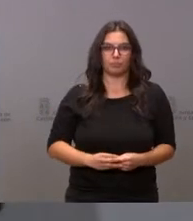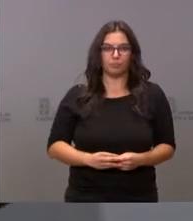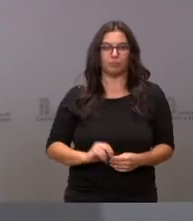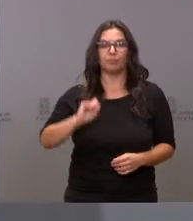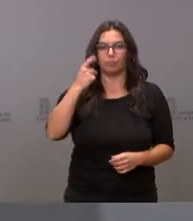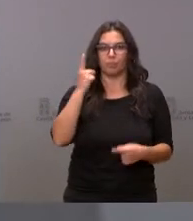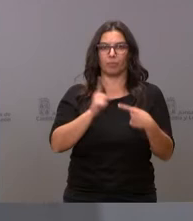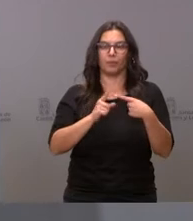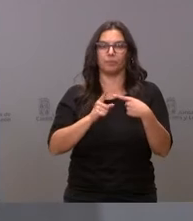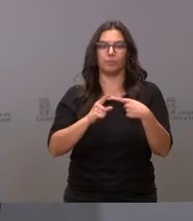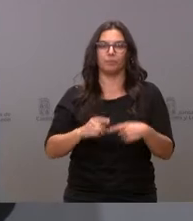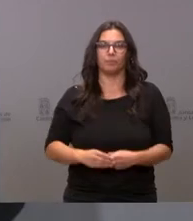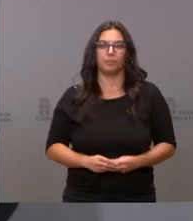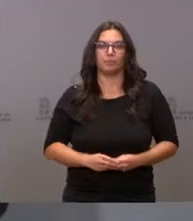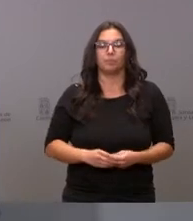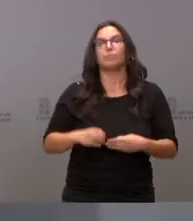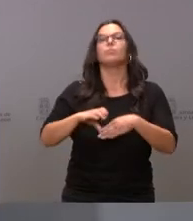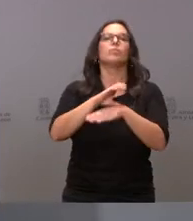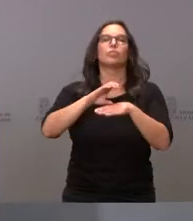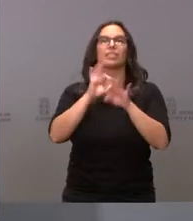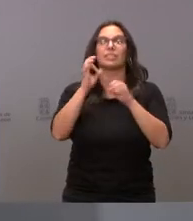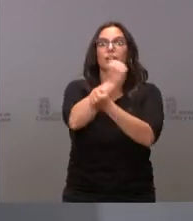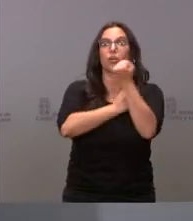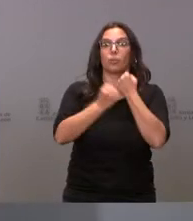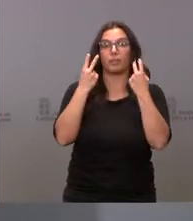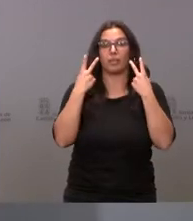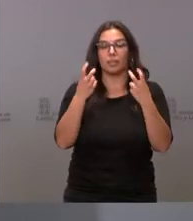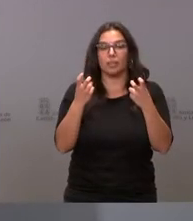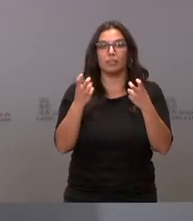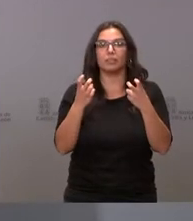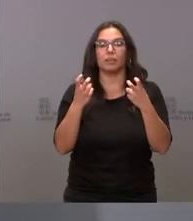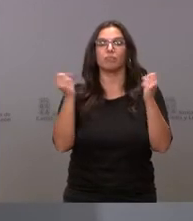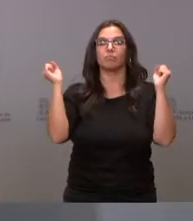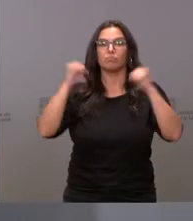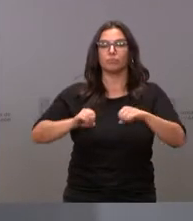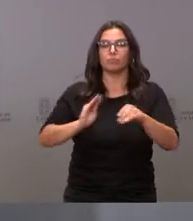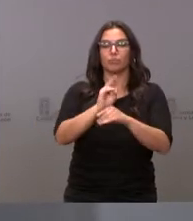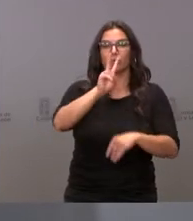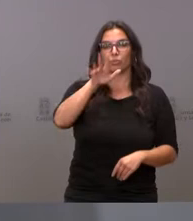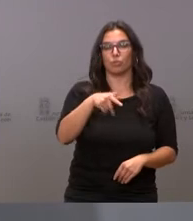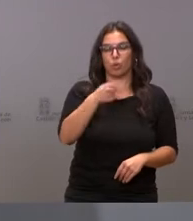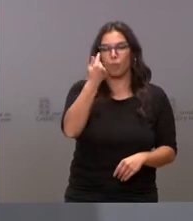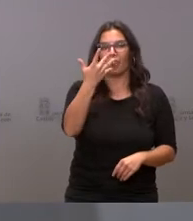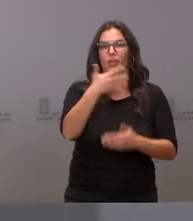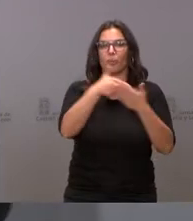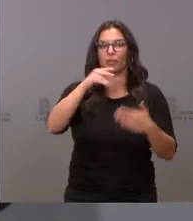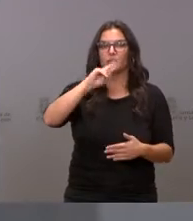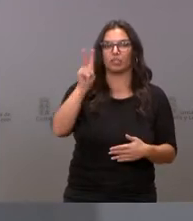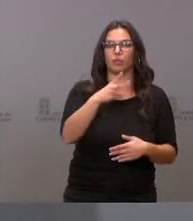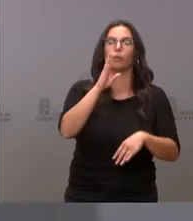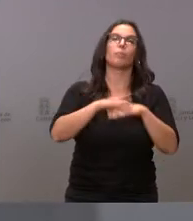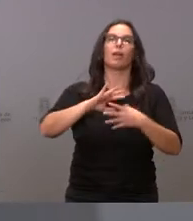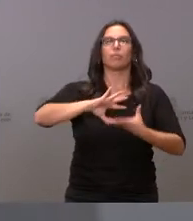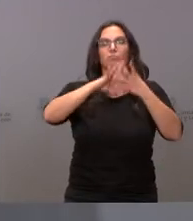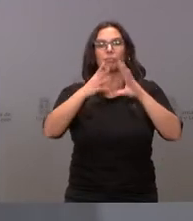lugar, la Consejería de Economía y Hacienda aprueba una inversión de 2,5 millones de euros para la depuración de